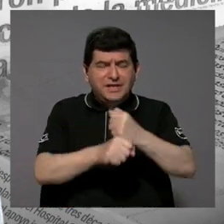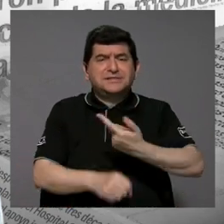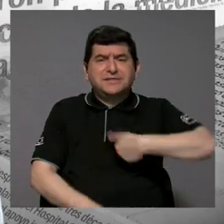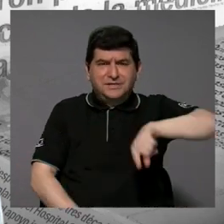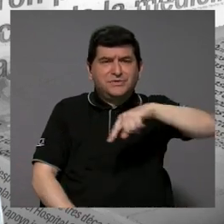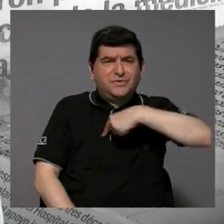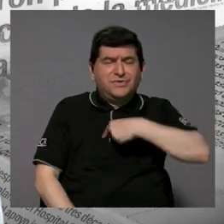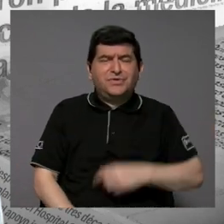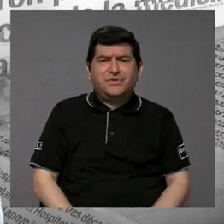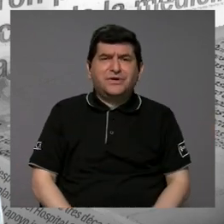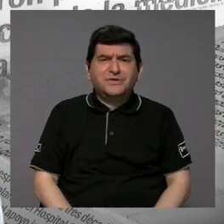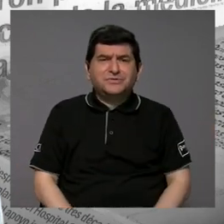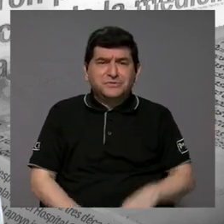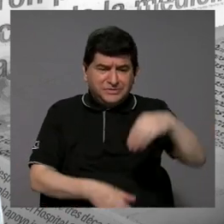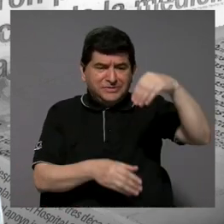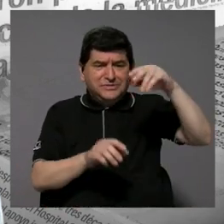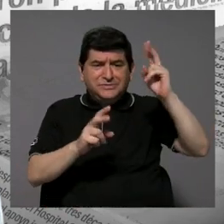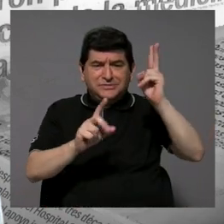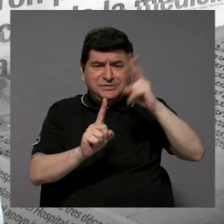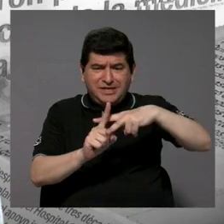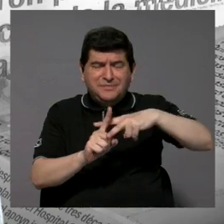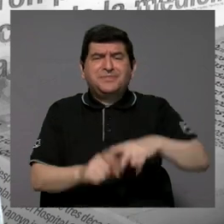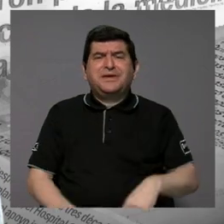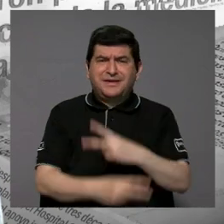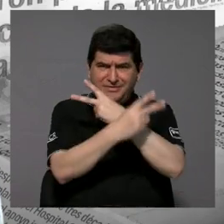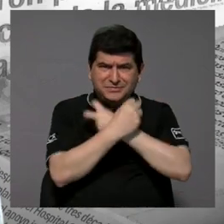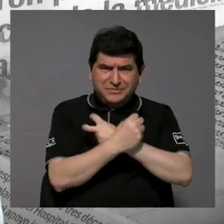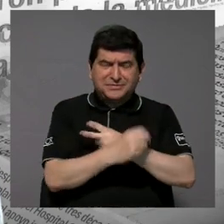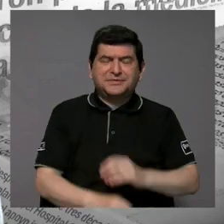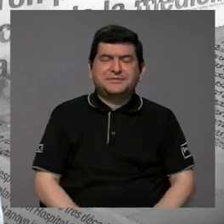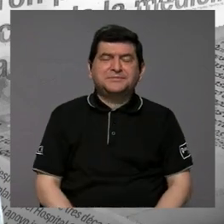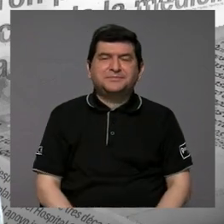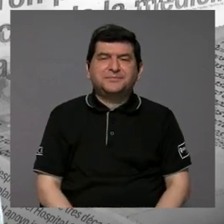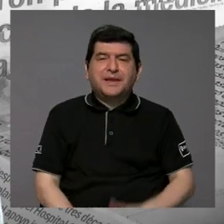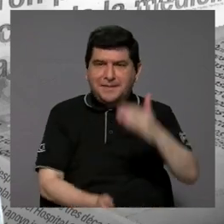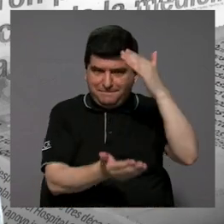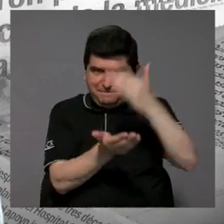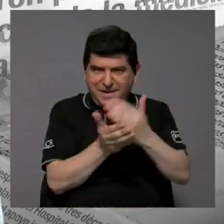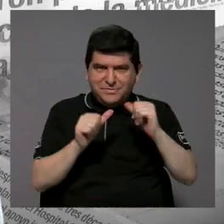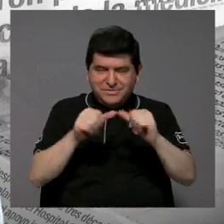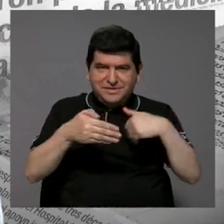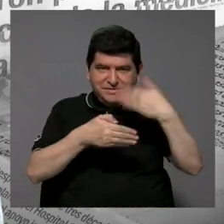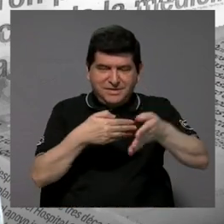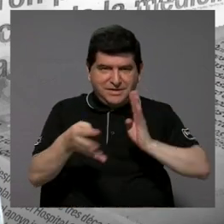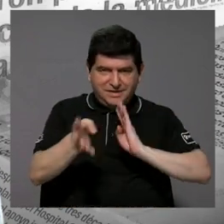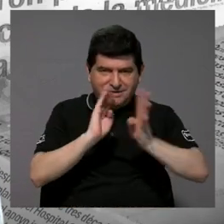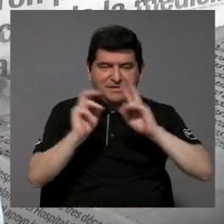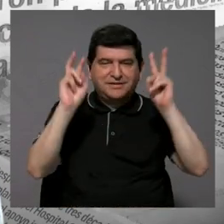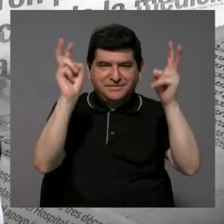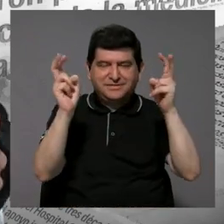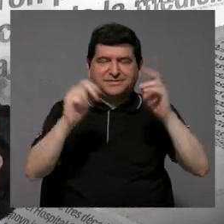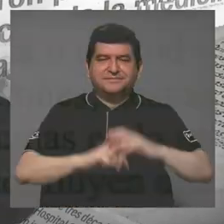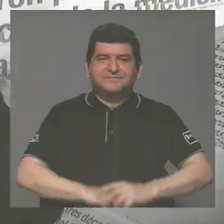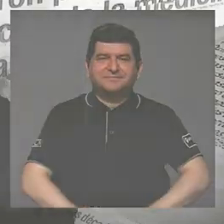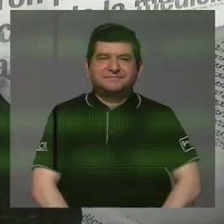residuos de los alimentos. Ok, vamos a hacer una pausa y enseguida continuamos con este tema.